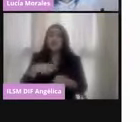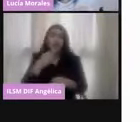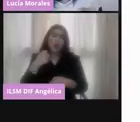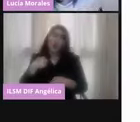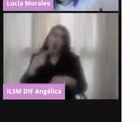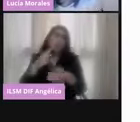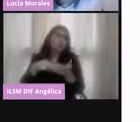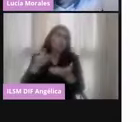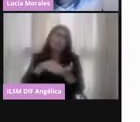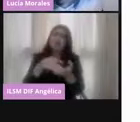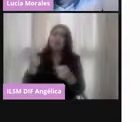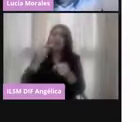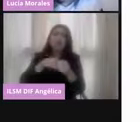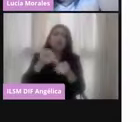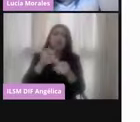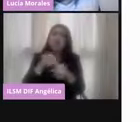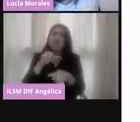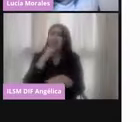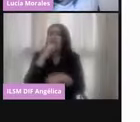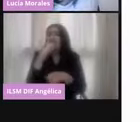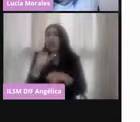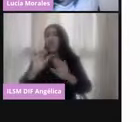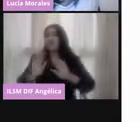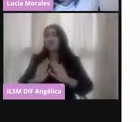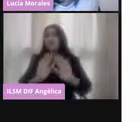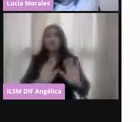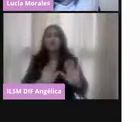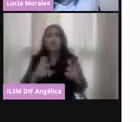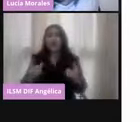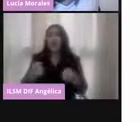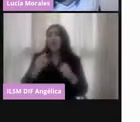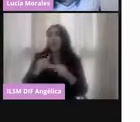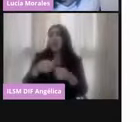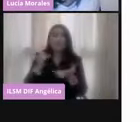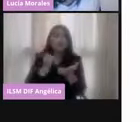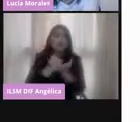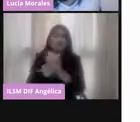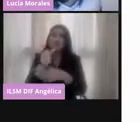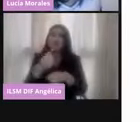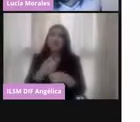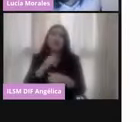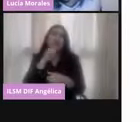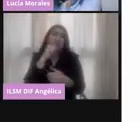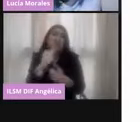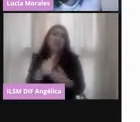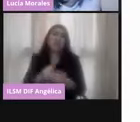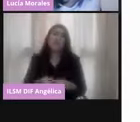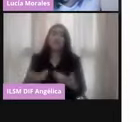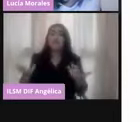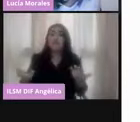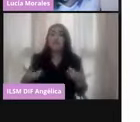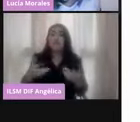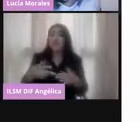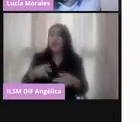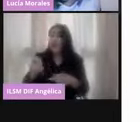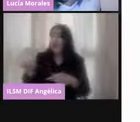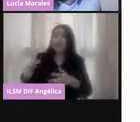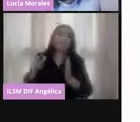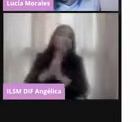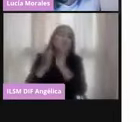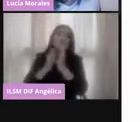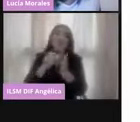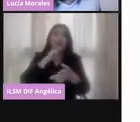me abstengo de participar en democracia, no están participando, pero en realidad sí están participando,